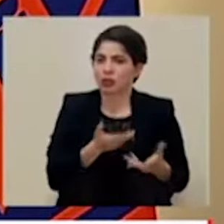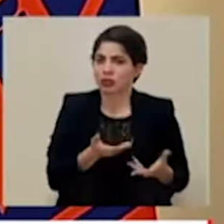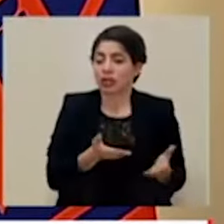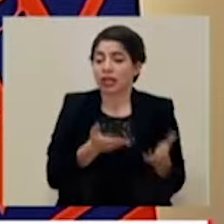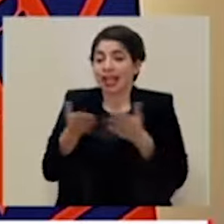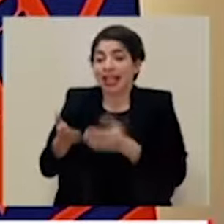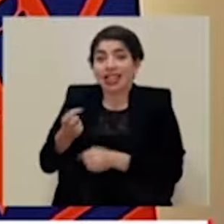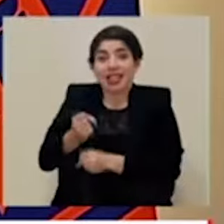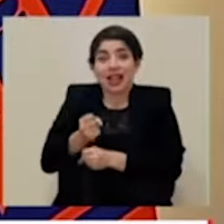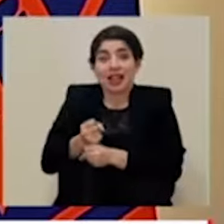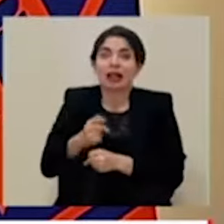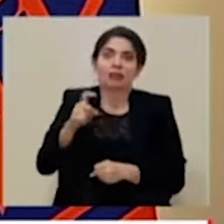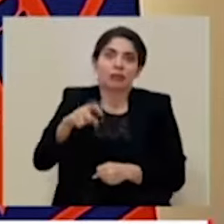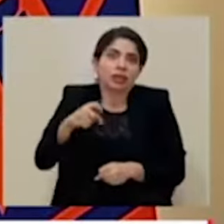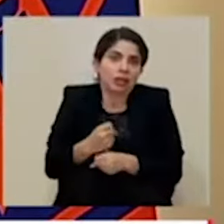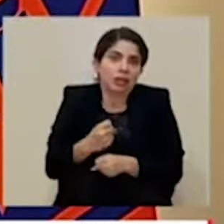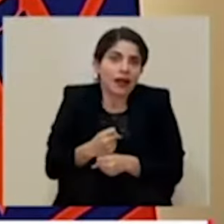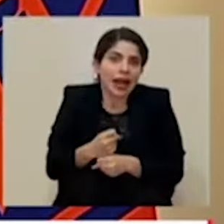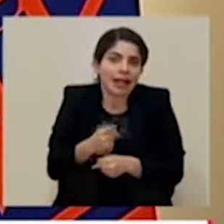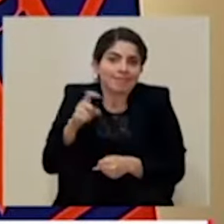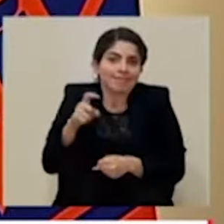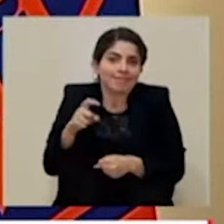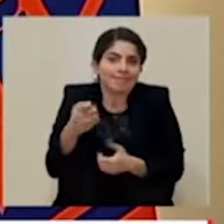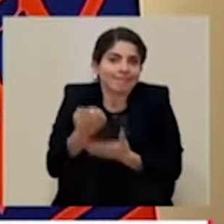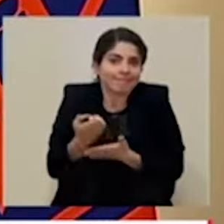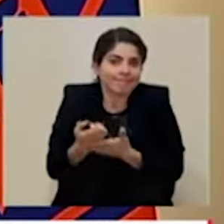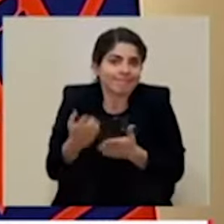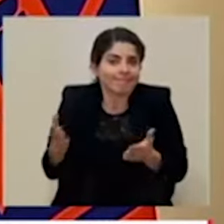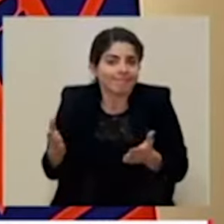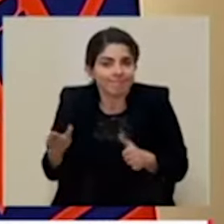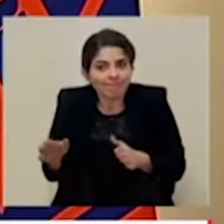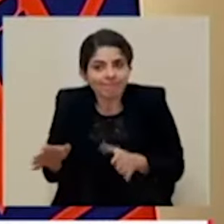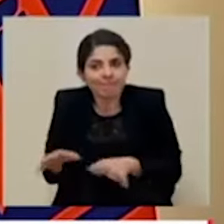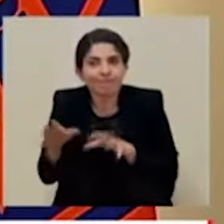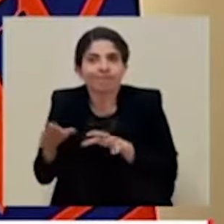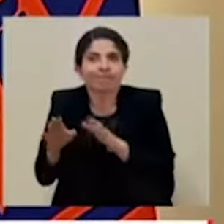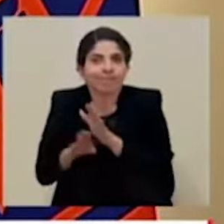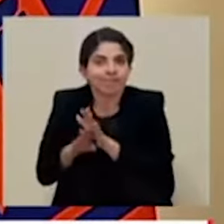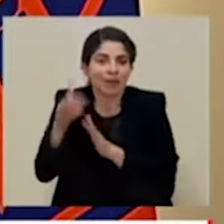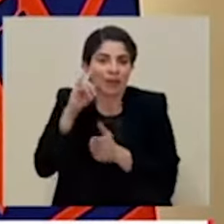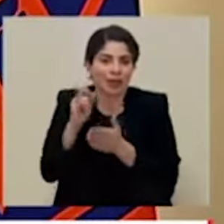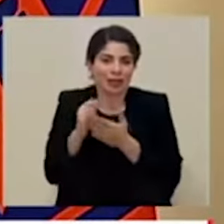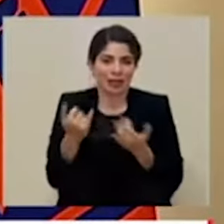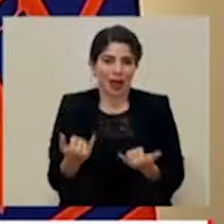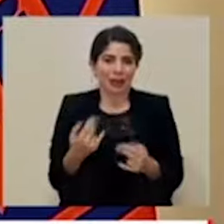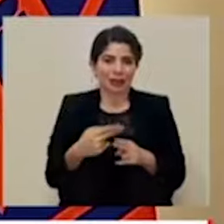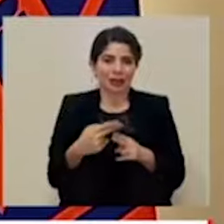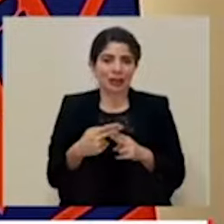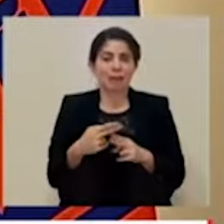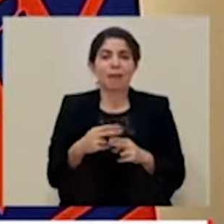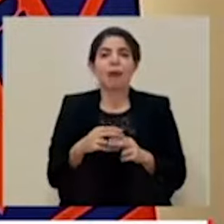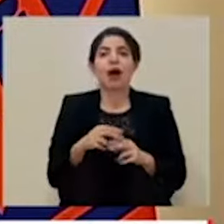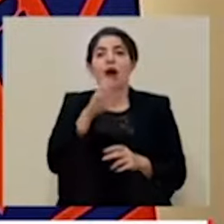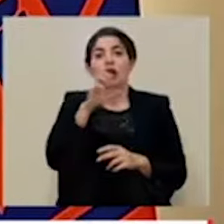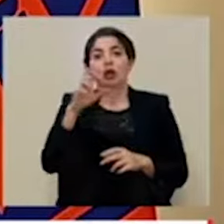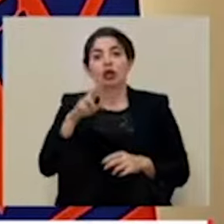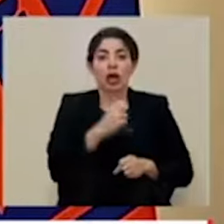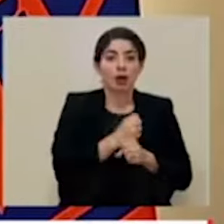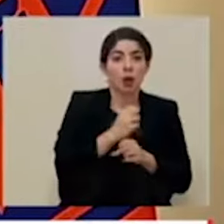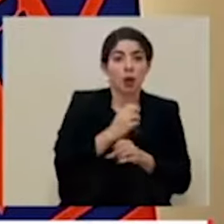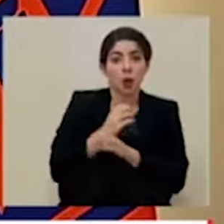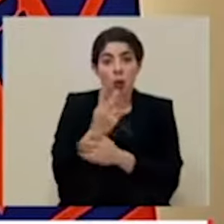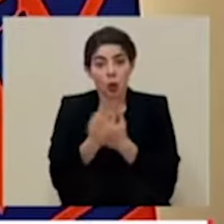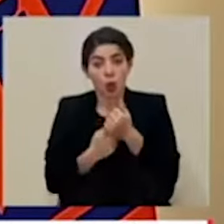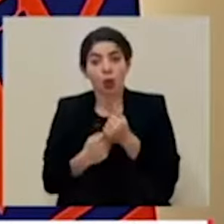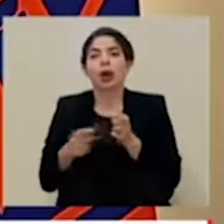trabajar, necesitamos reactivar nuestra economía. Por eso el modelo Costa Rica trabaja y se cuida, es